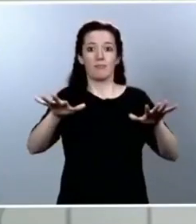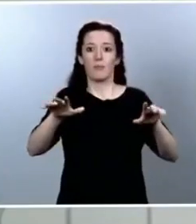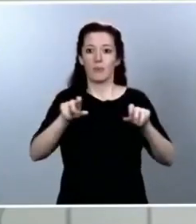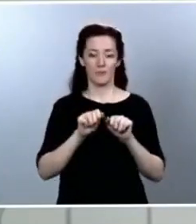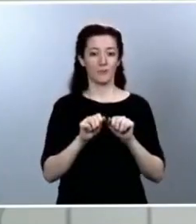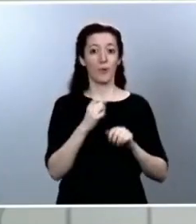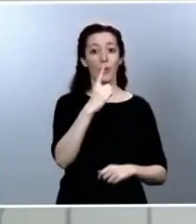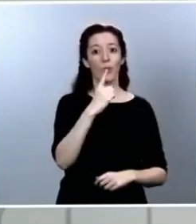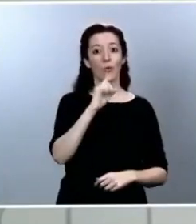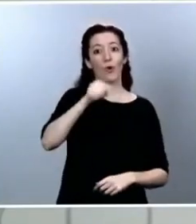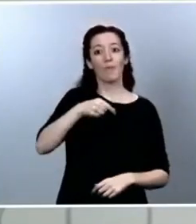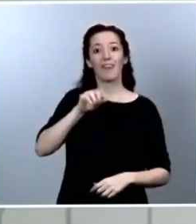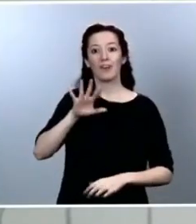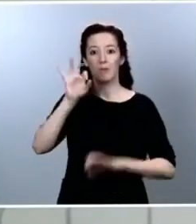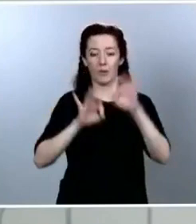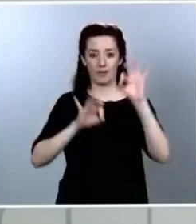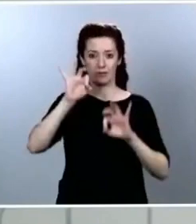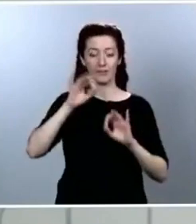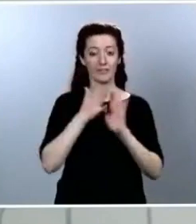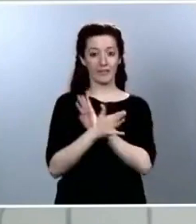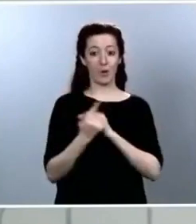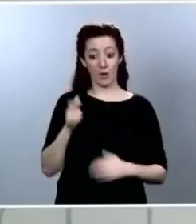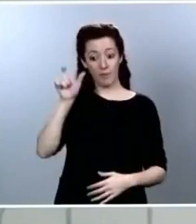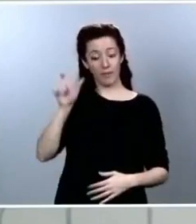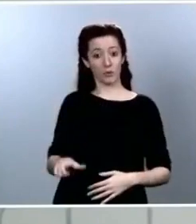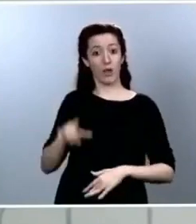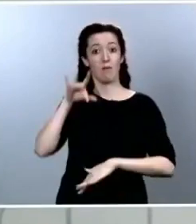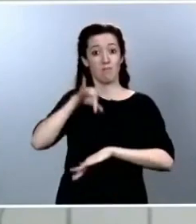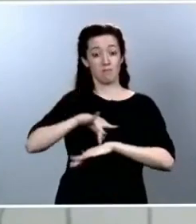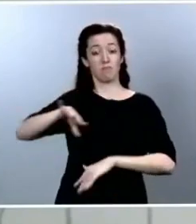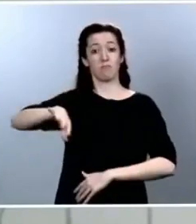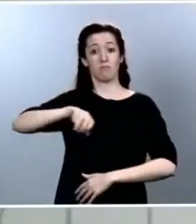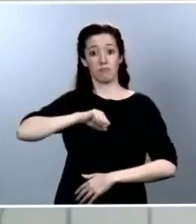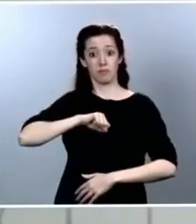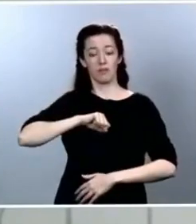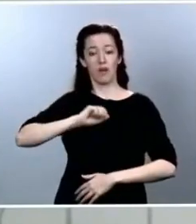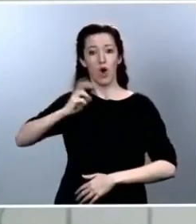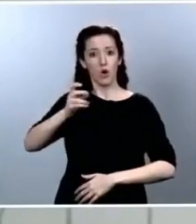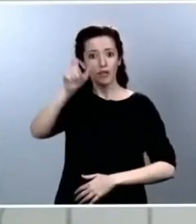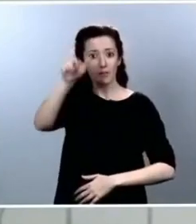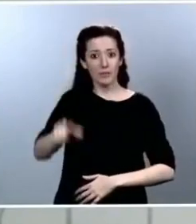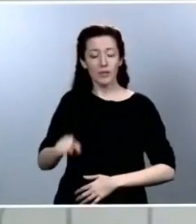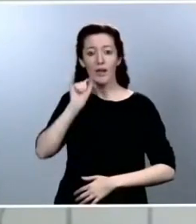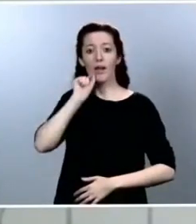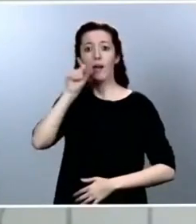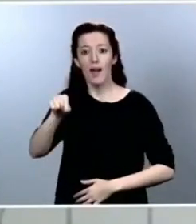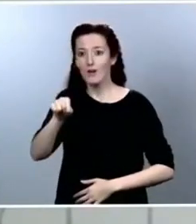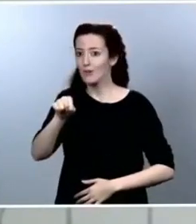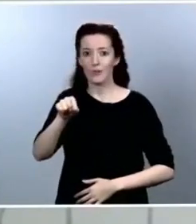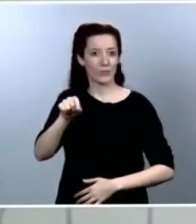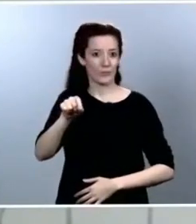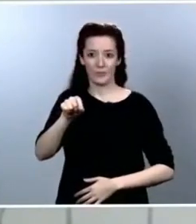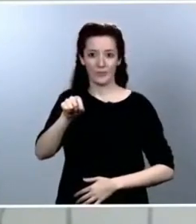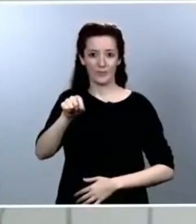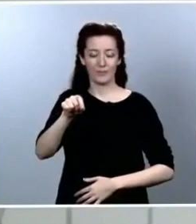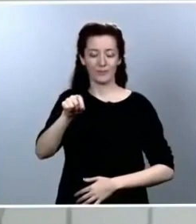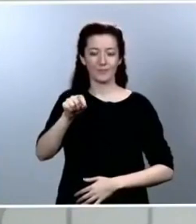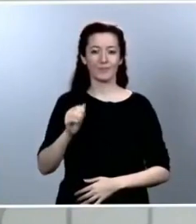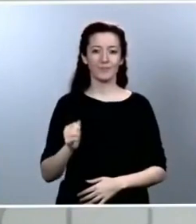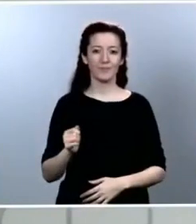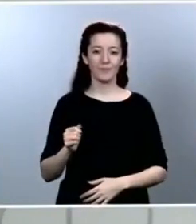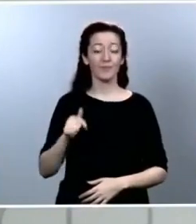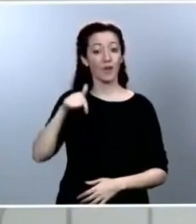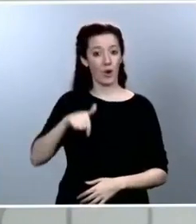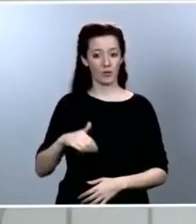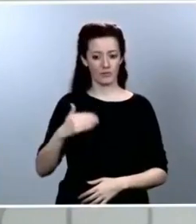cada persona contagiada no llega a transmitir el virus a otra. Y ayer y hoy, por dos días consecutivos, y esto me parece